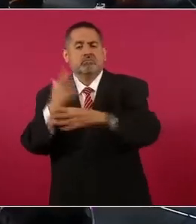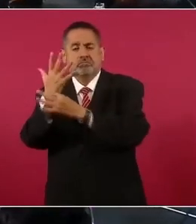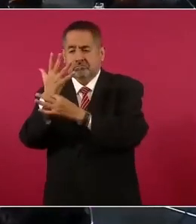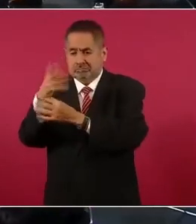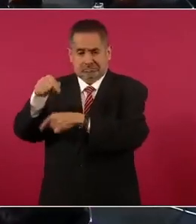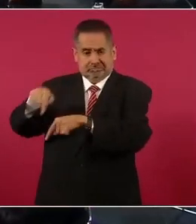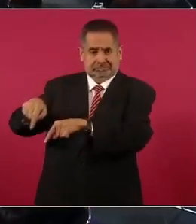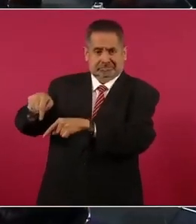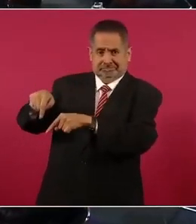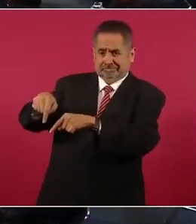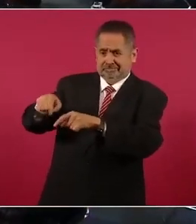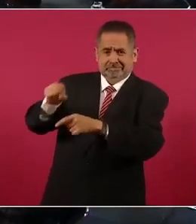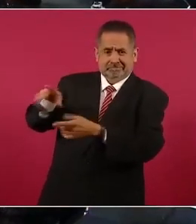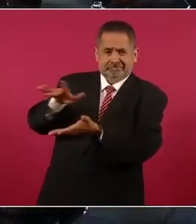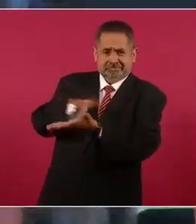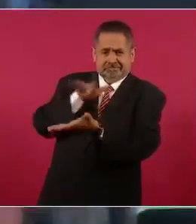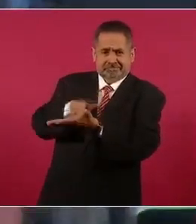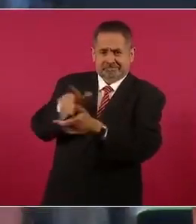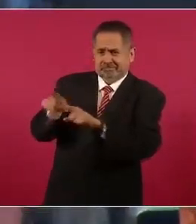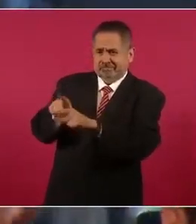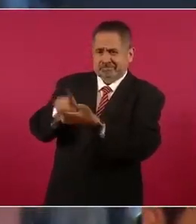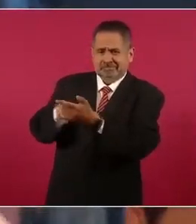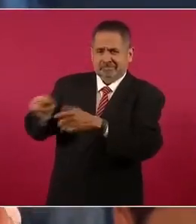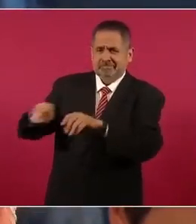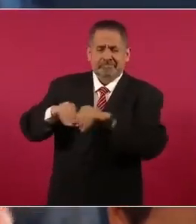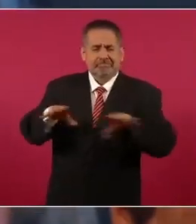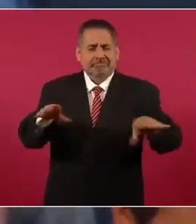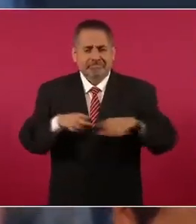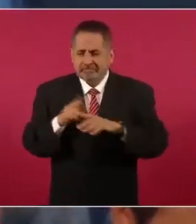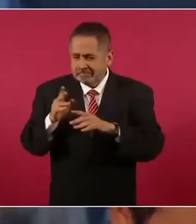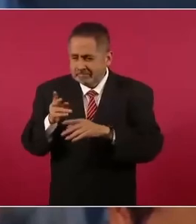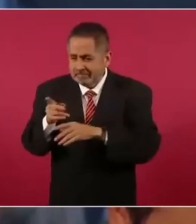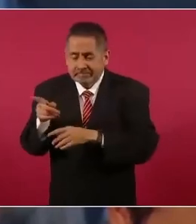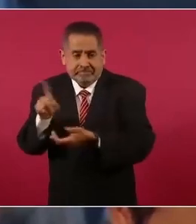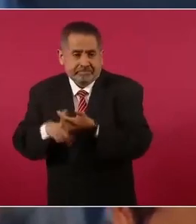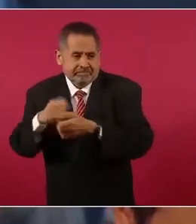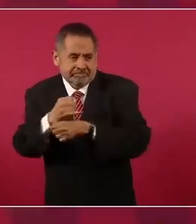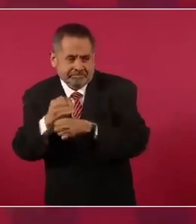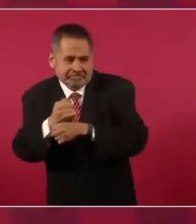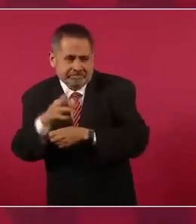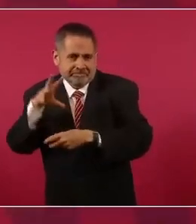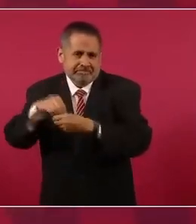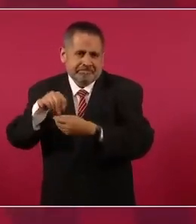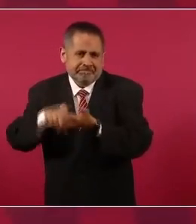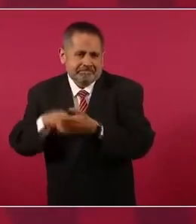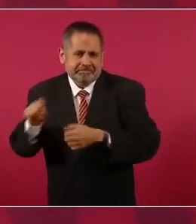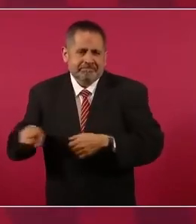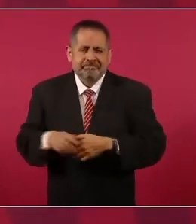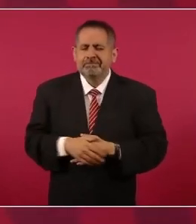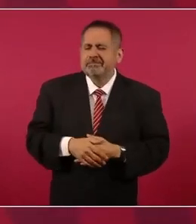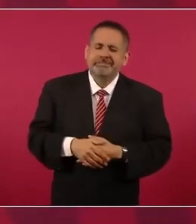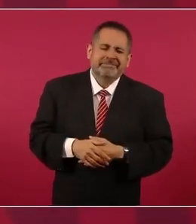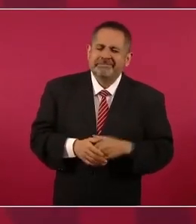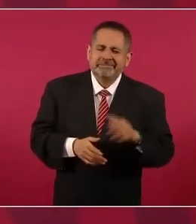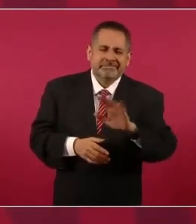de los propios centros regionales de inteligencia, que no es usted ha dicho que se tiene inteligencia. No hay,